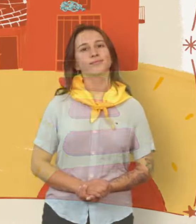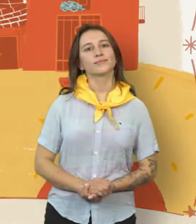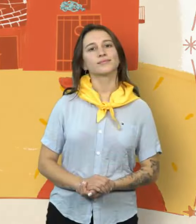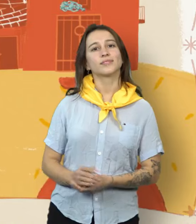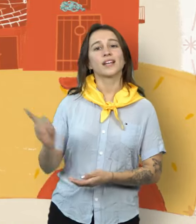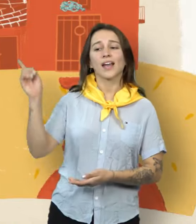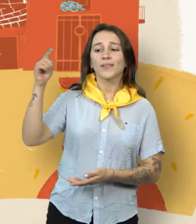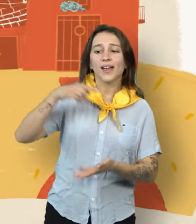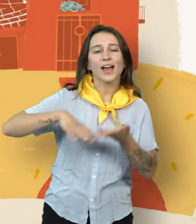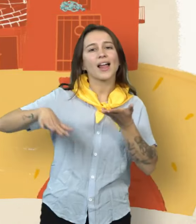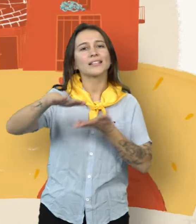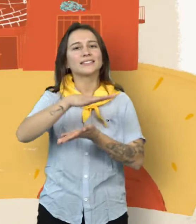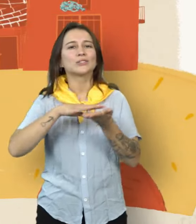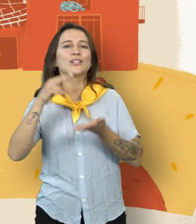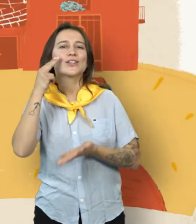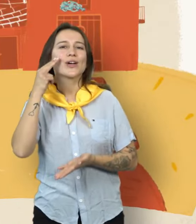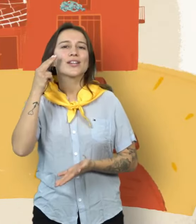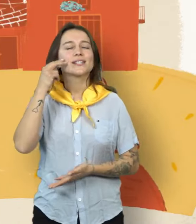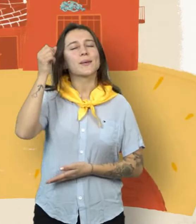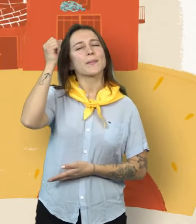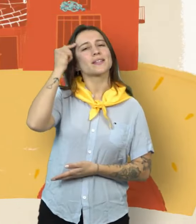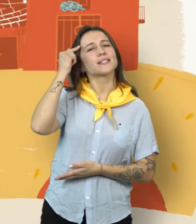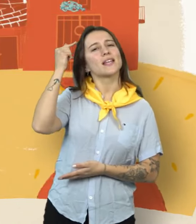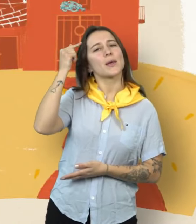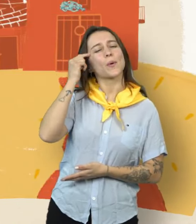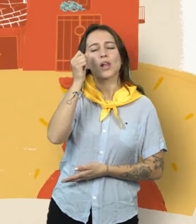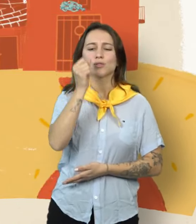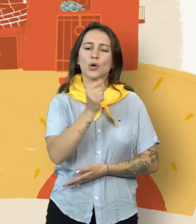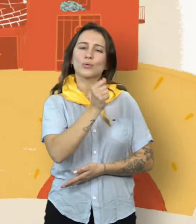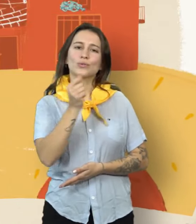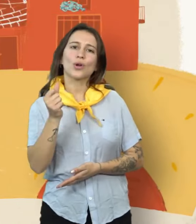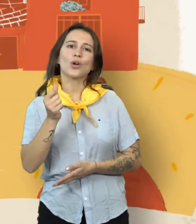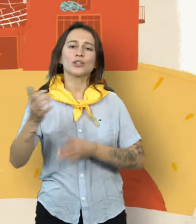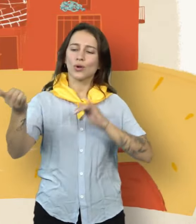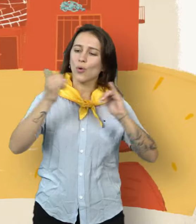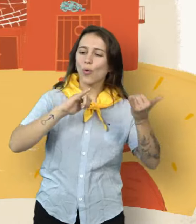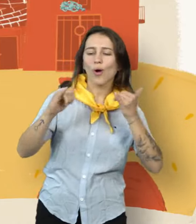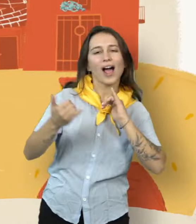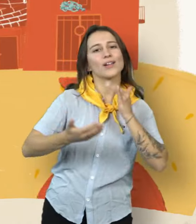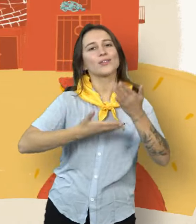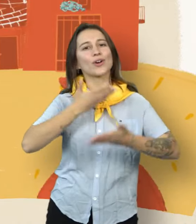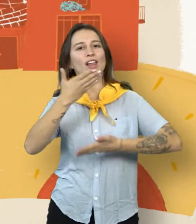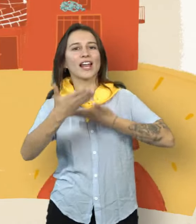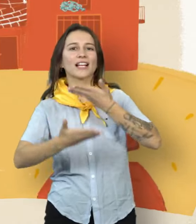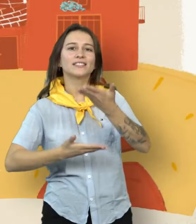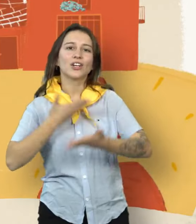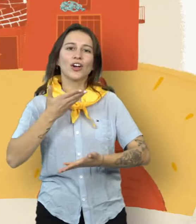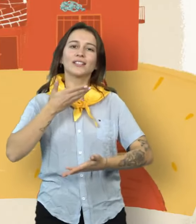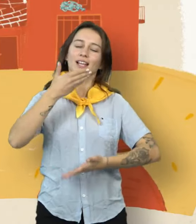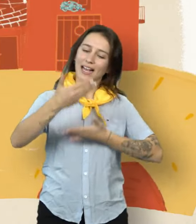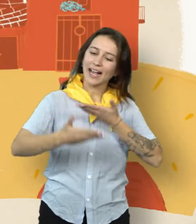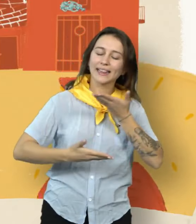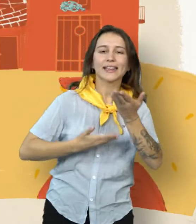Que vengan las situaciones, pensemos las soluciones, jugando con las